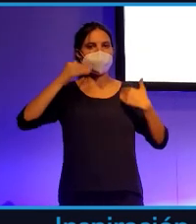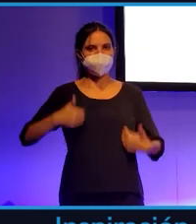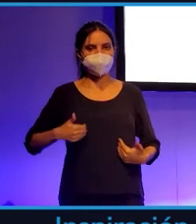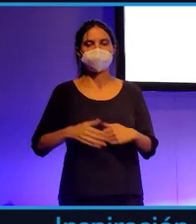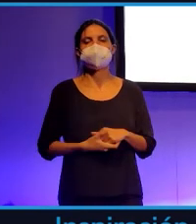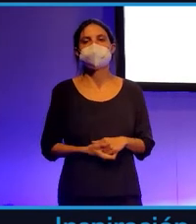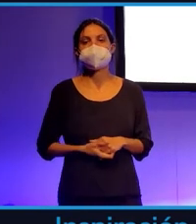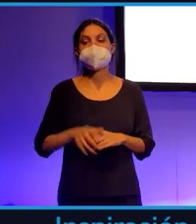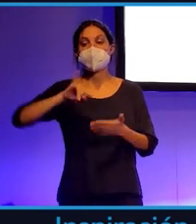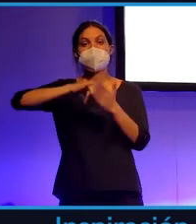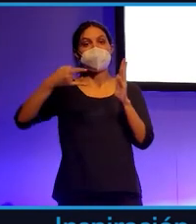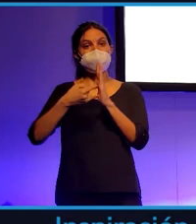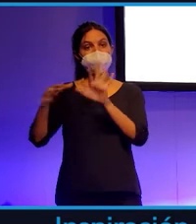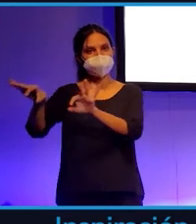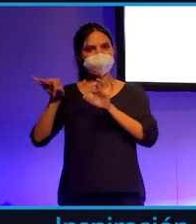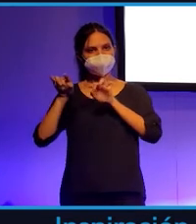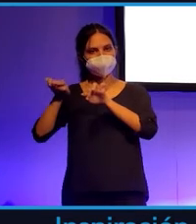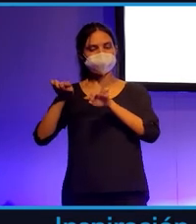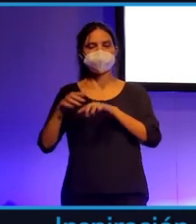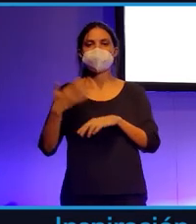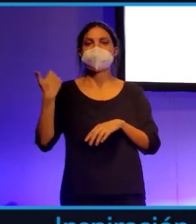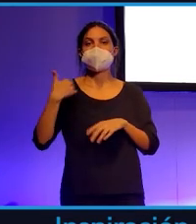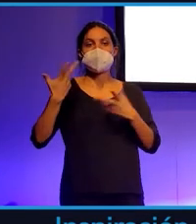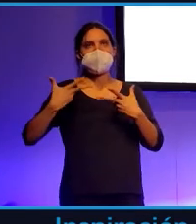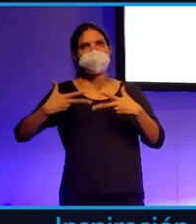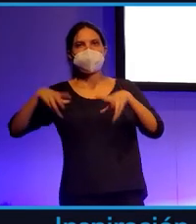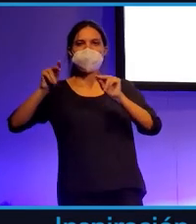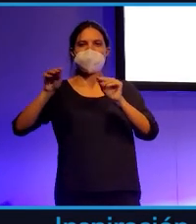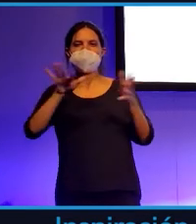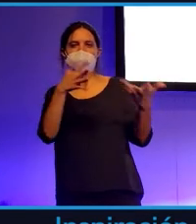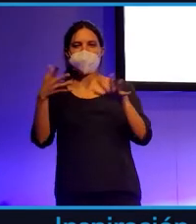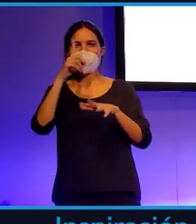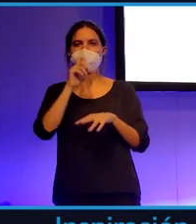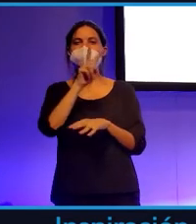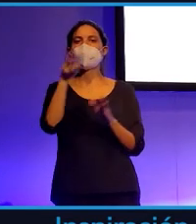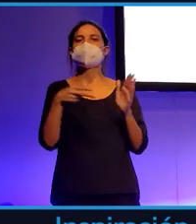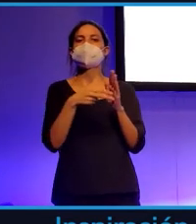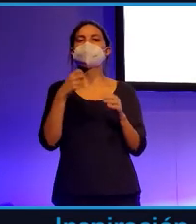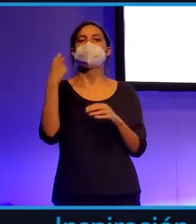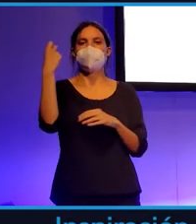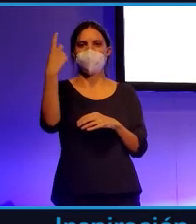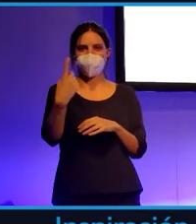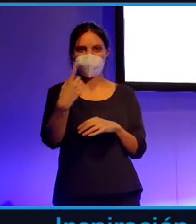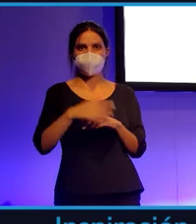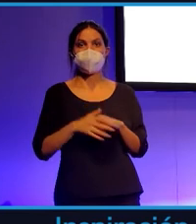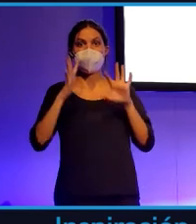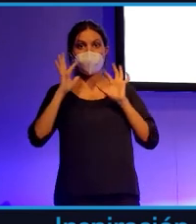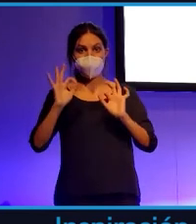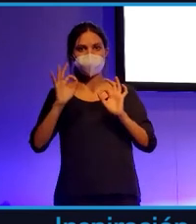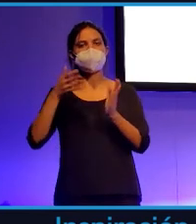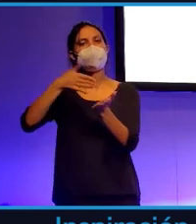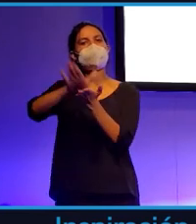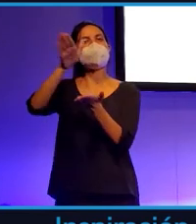Este proyecto finalizó o semifinalizó en 2001 cuando se publicó el primer